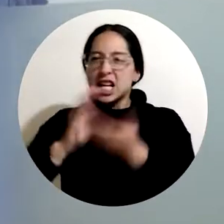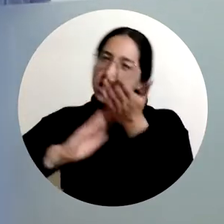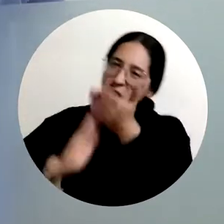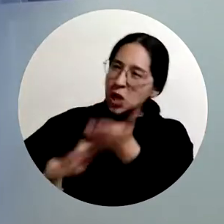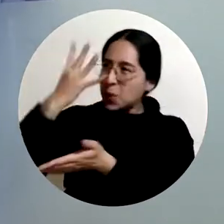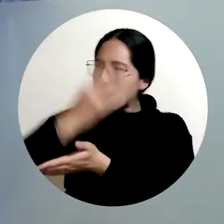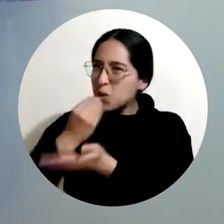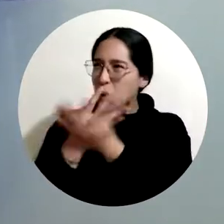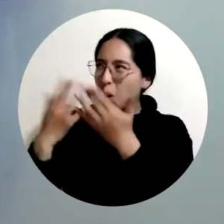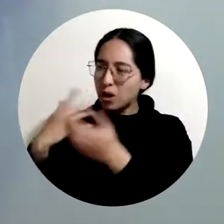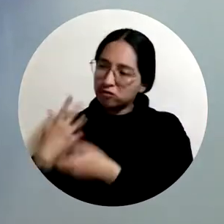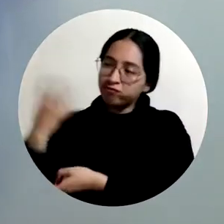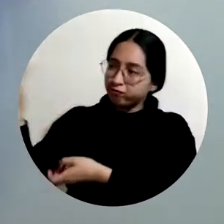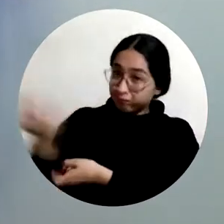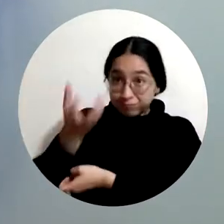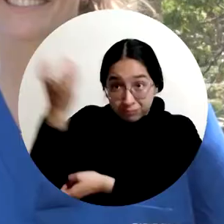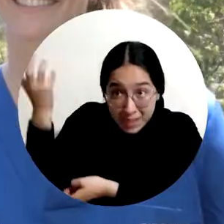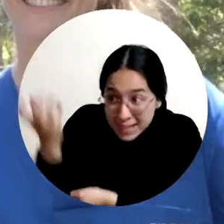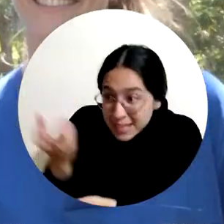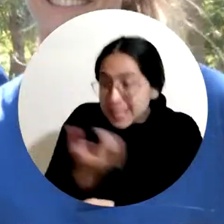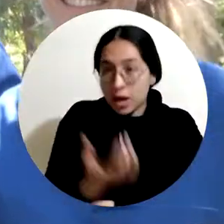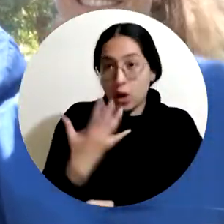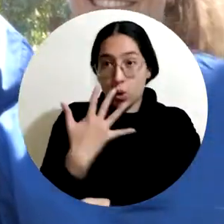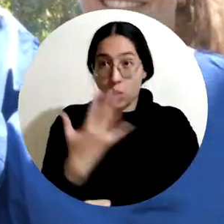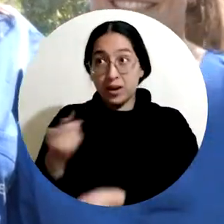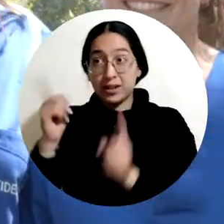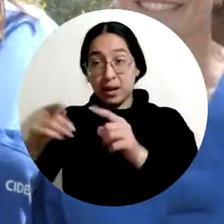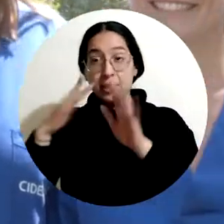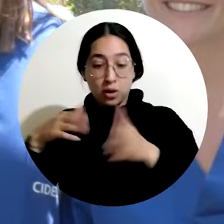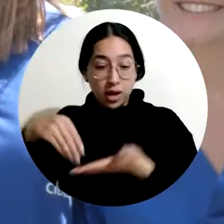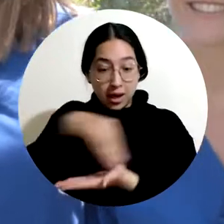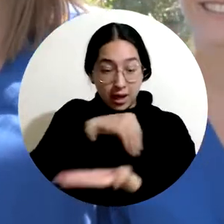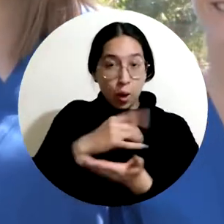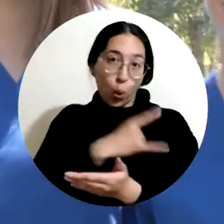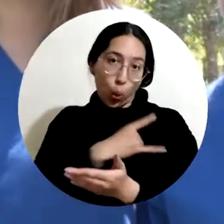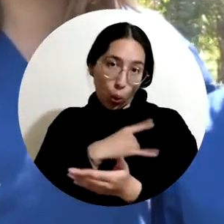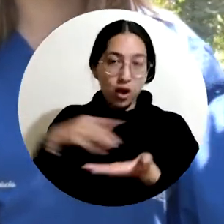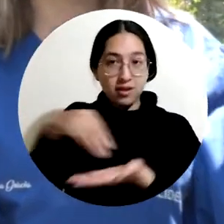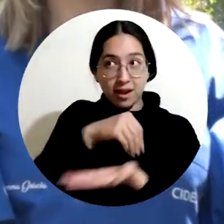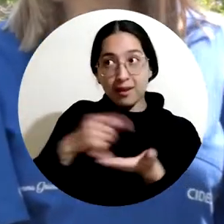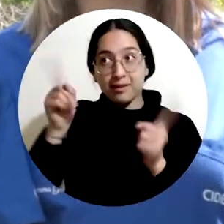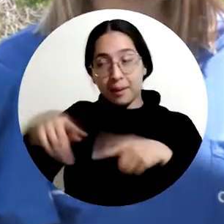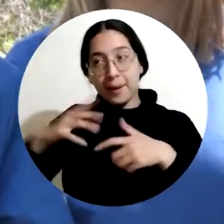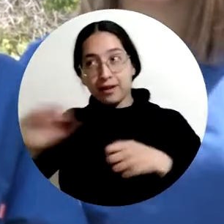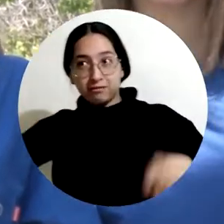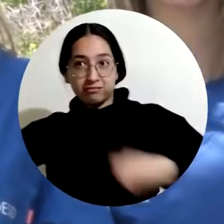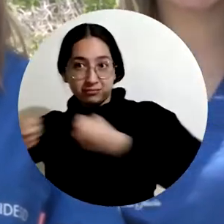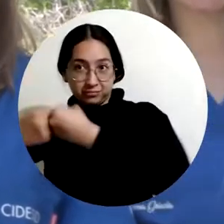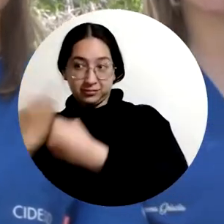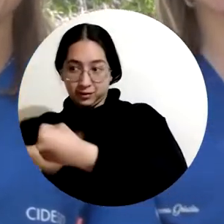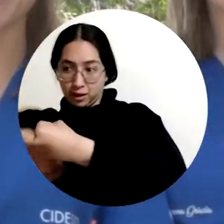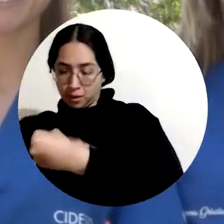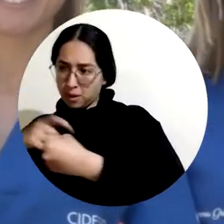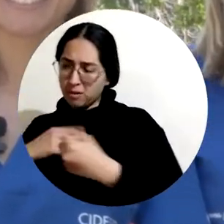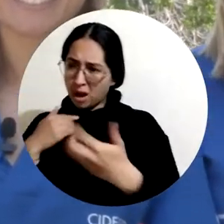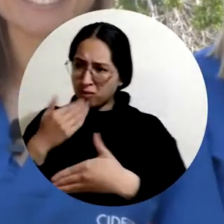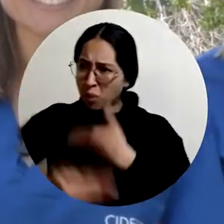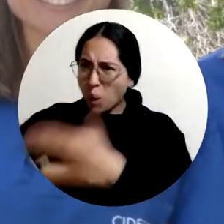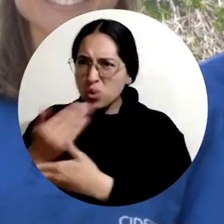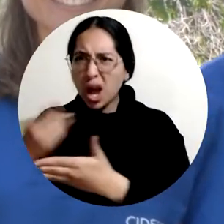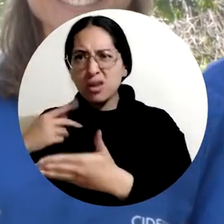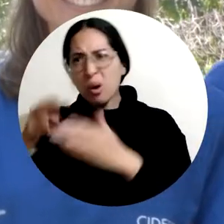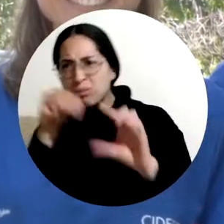profesionales que, en alianza con la Universidad Europea del Atlántico en España, desarrollan estudios de maestría en implantología dental.